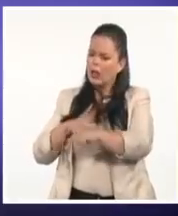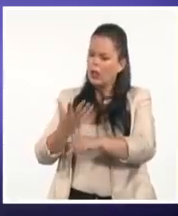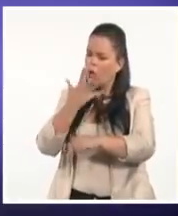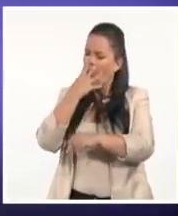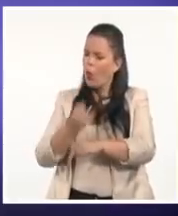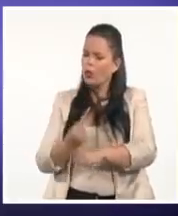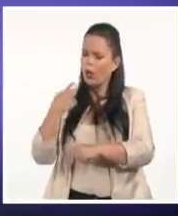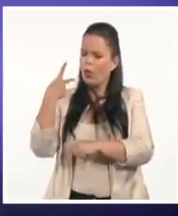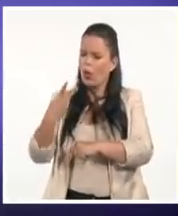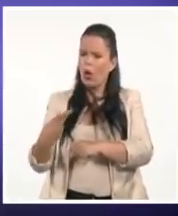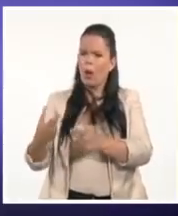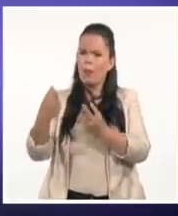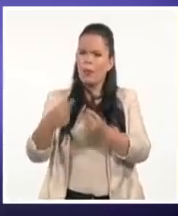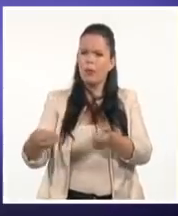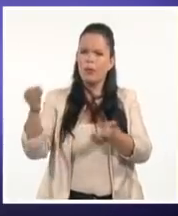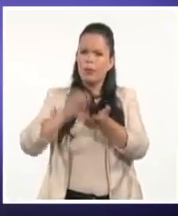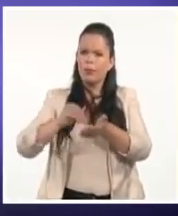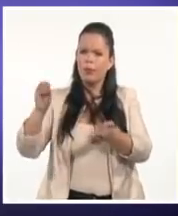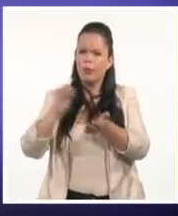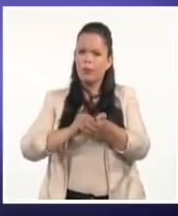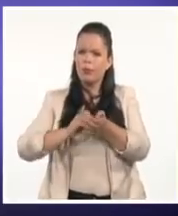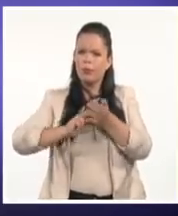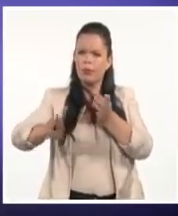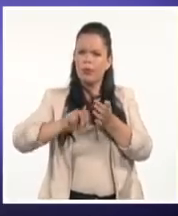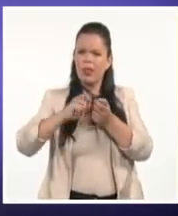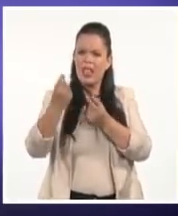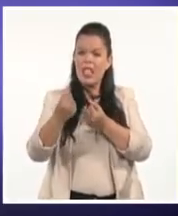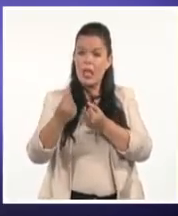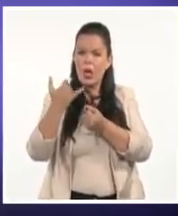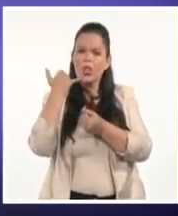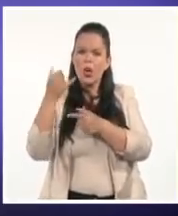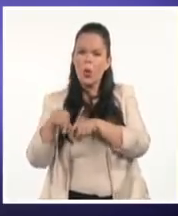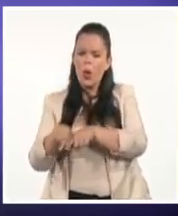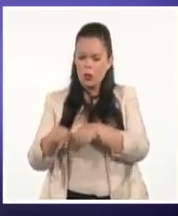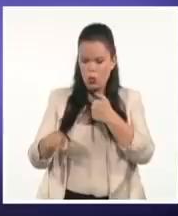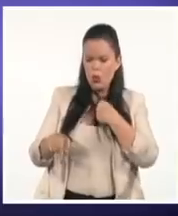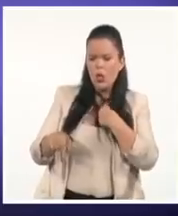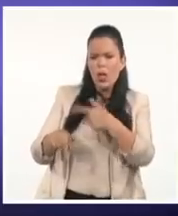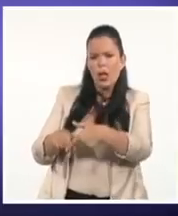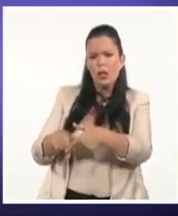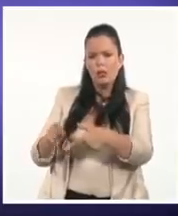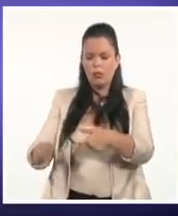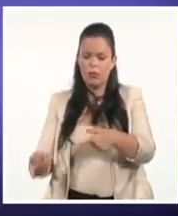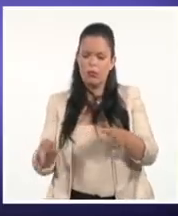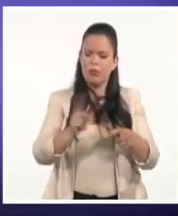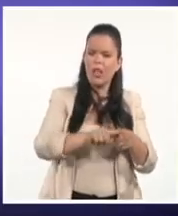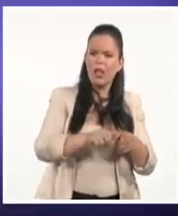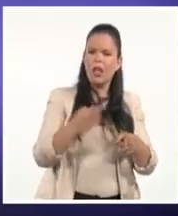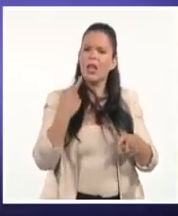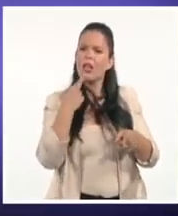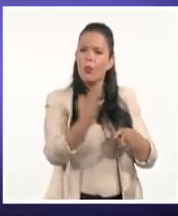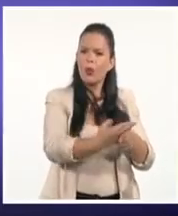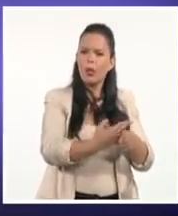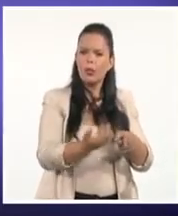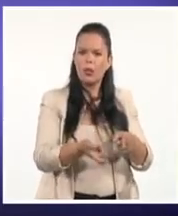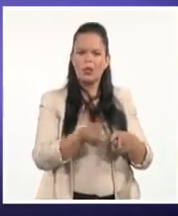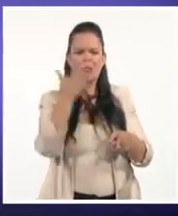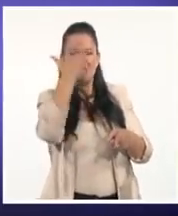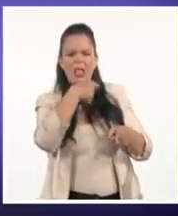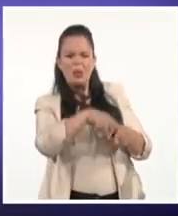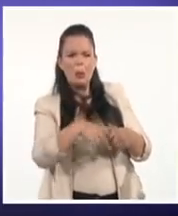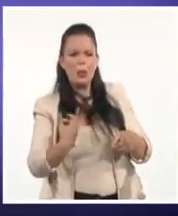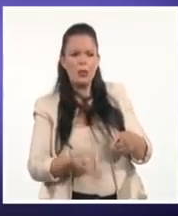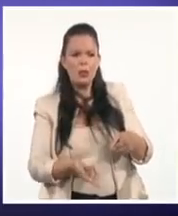Responde la persona a la que Yudmila le escribe. No te preocupes, no te preocupes, solo responde. Bueno, claro, me gustaría, pero ¿qué tengo que hacer?